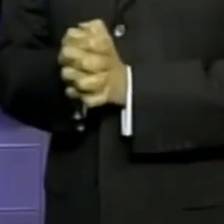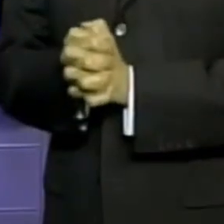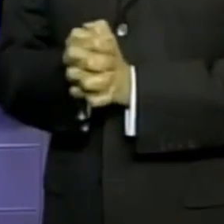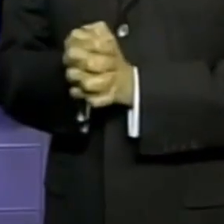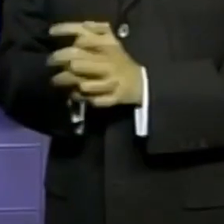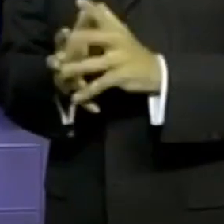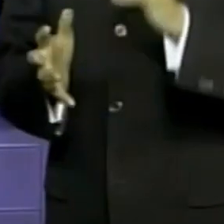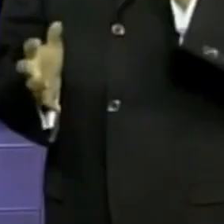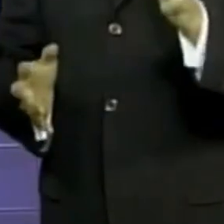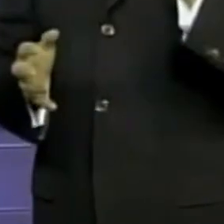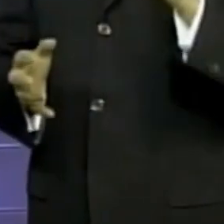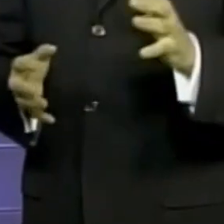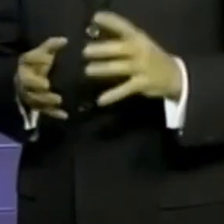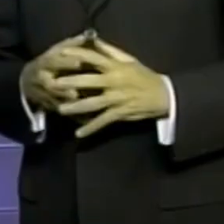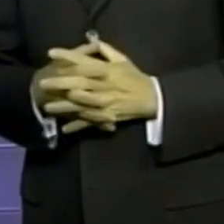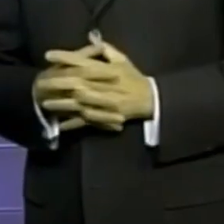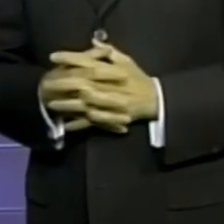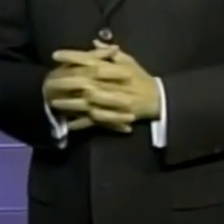la virtud de